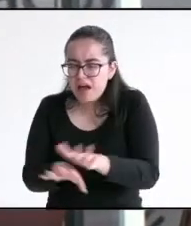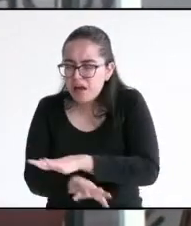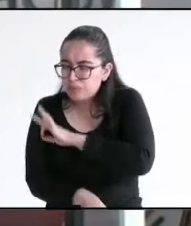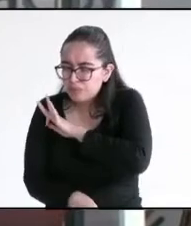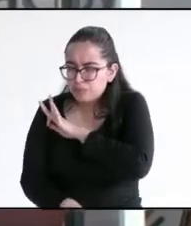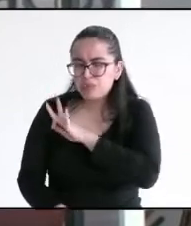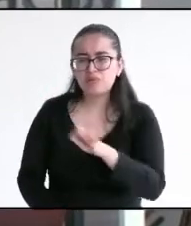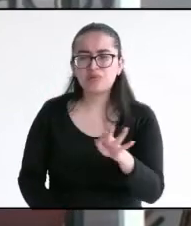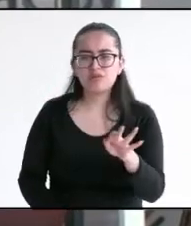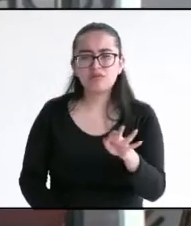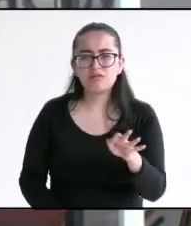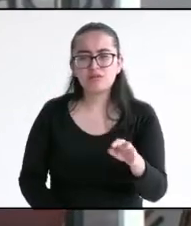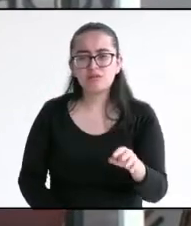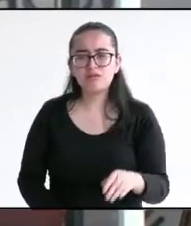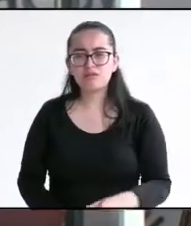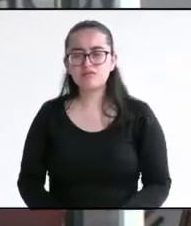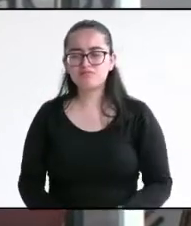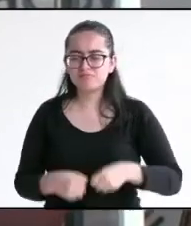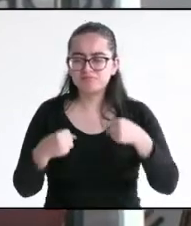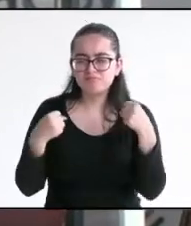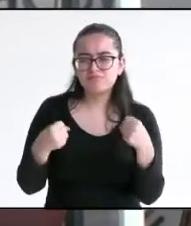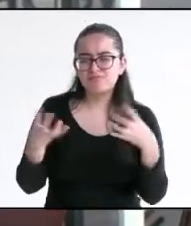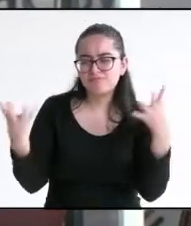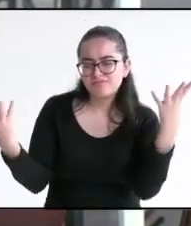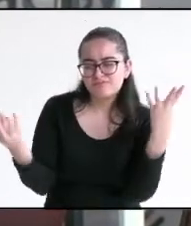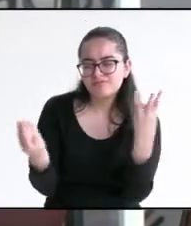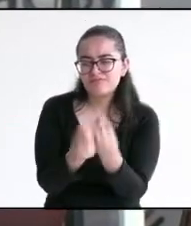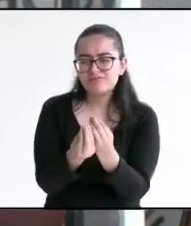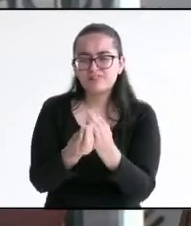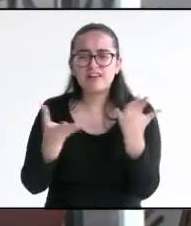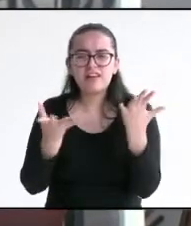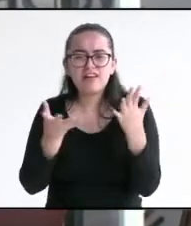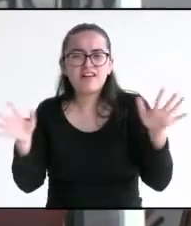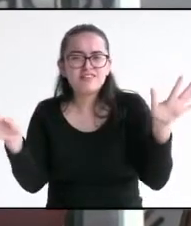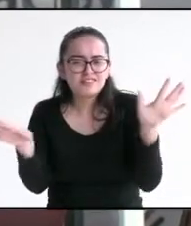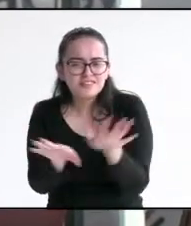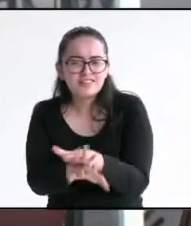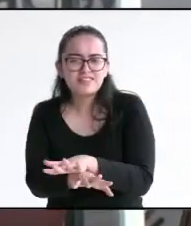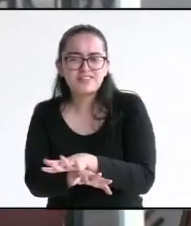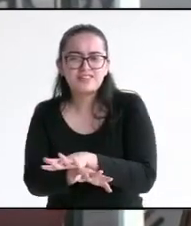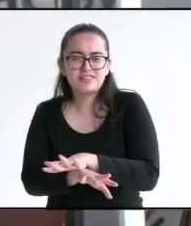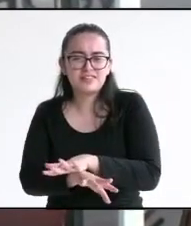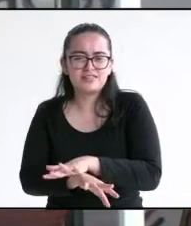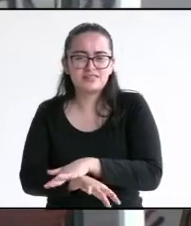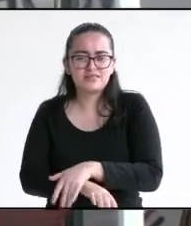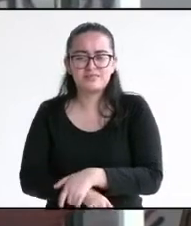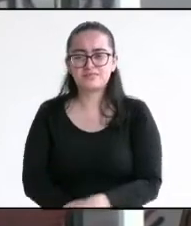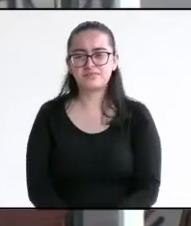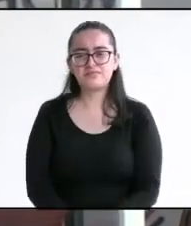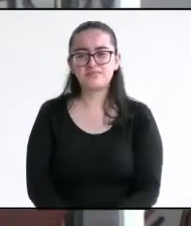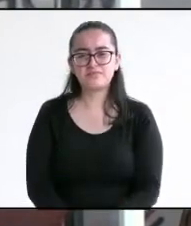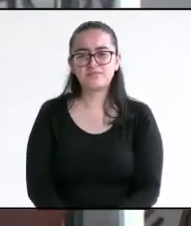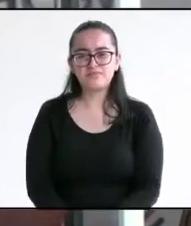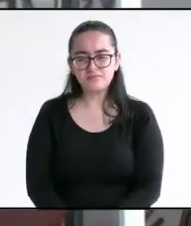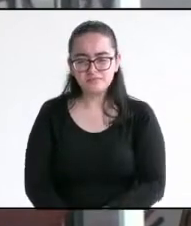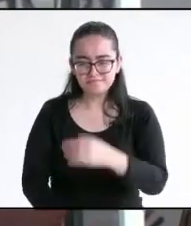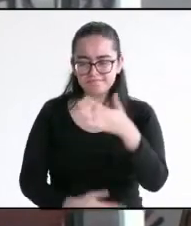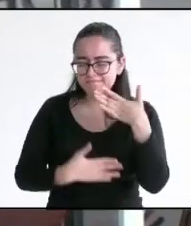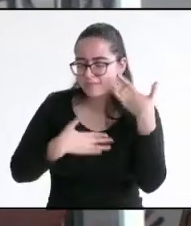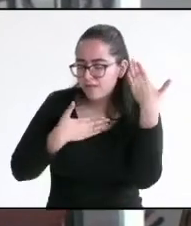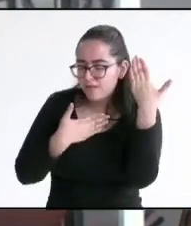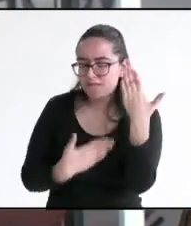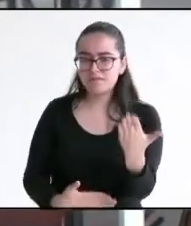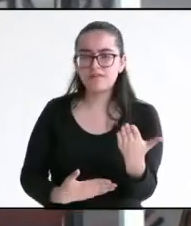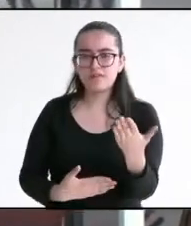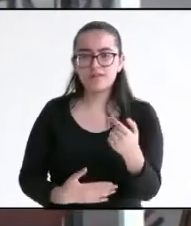Actopan. Estoy seguro que juntos podemos lograr ese cambio tan anhelado por todos. Créanme, Actopan